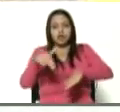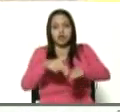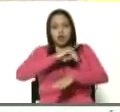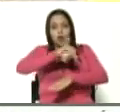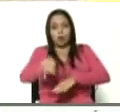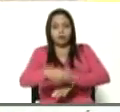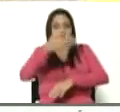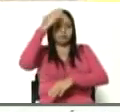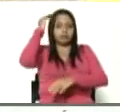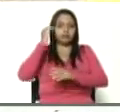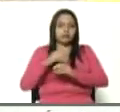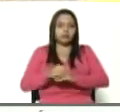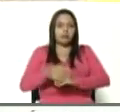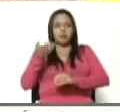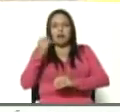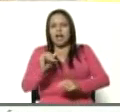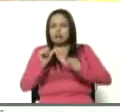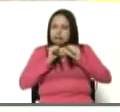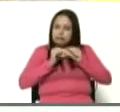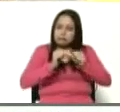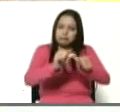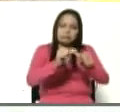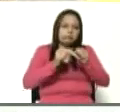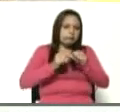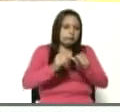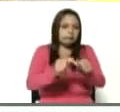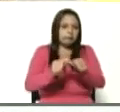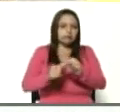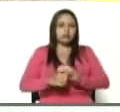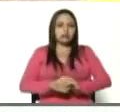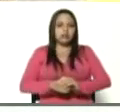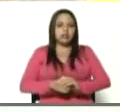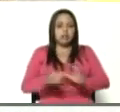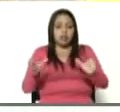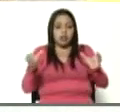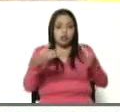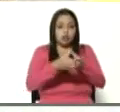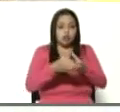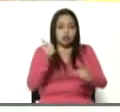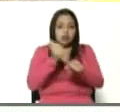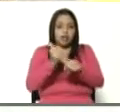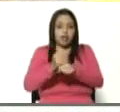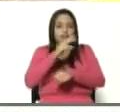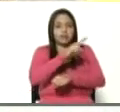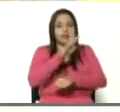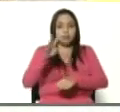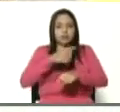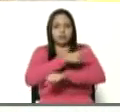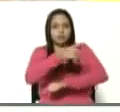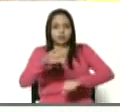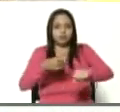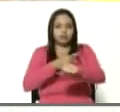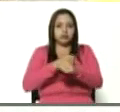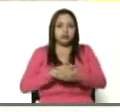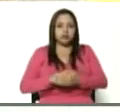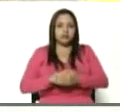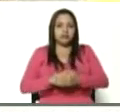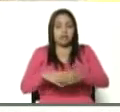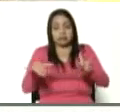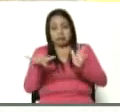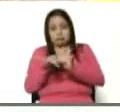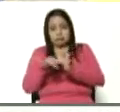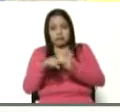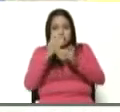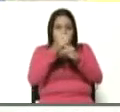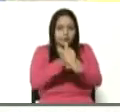Rodríguez, por estar dedicado ese cuerpo legislativo las 24 horas. Y muy pronto espero